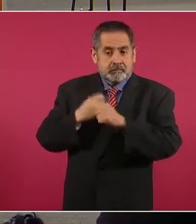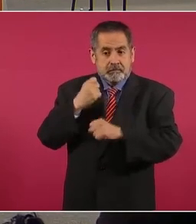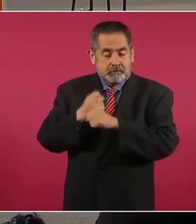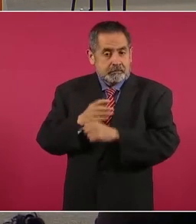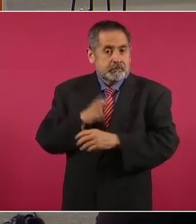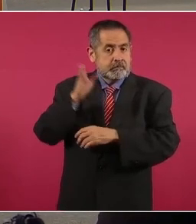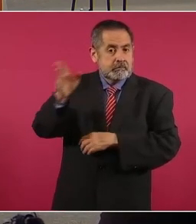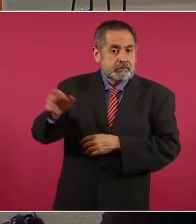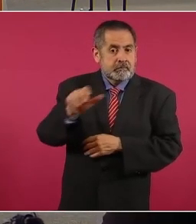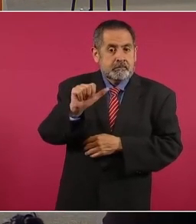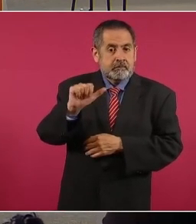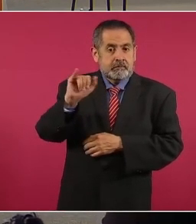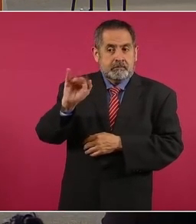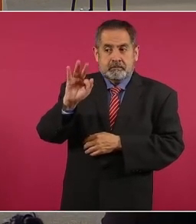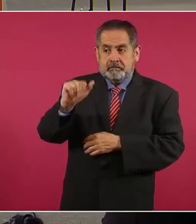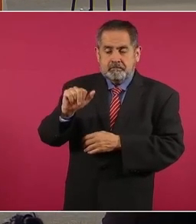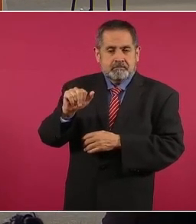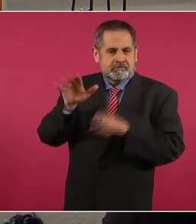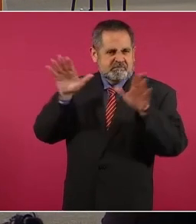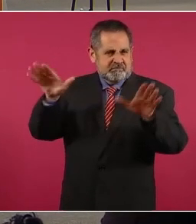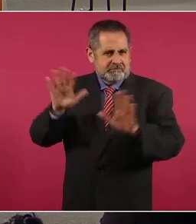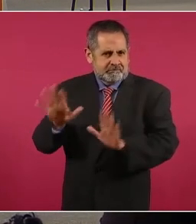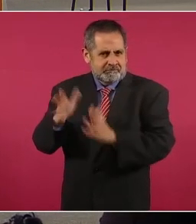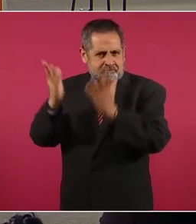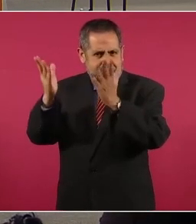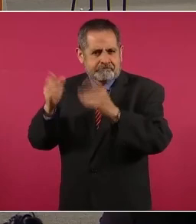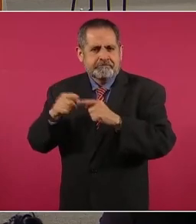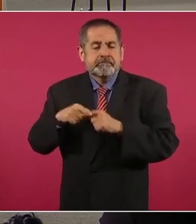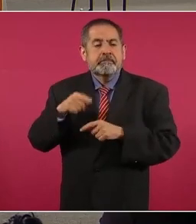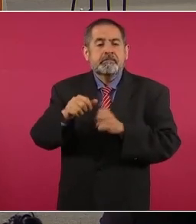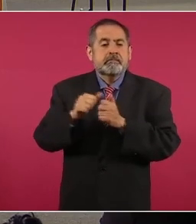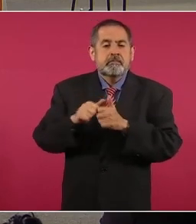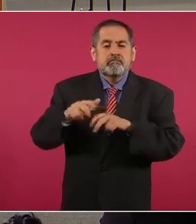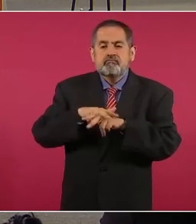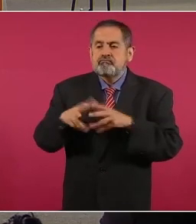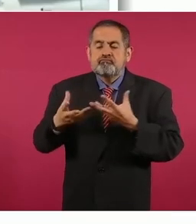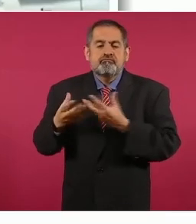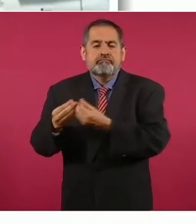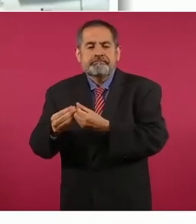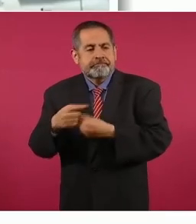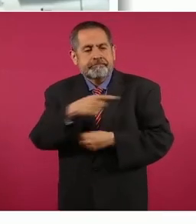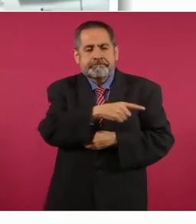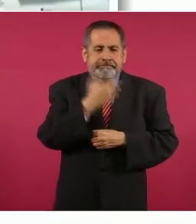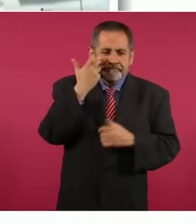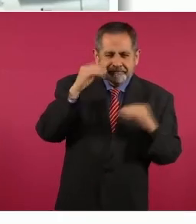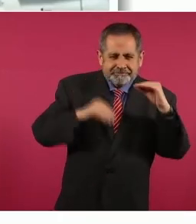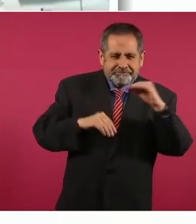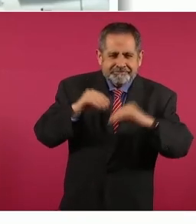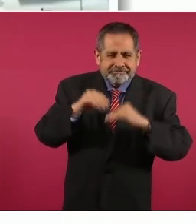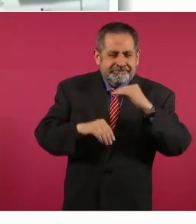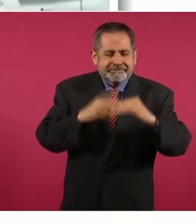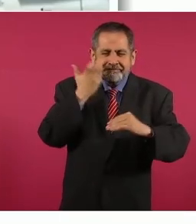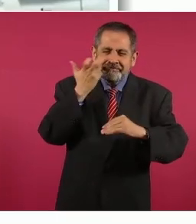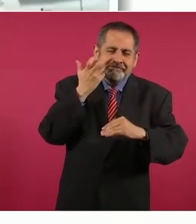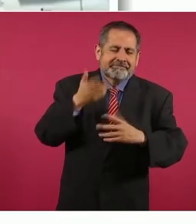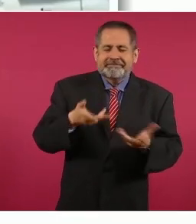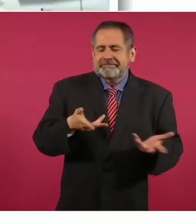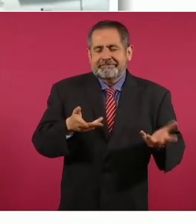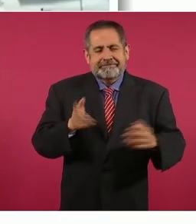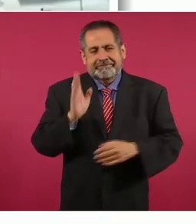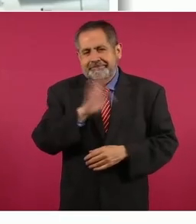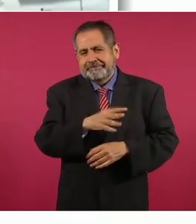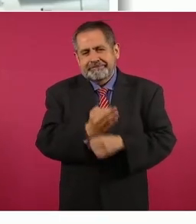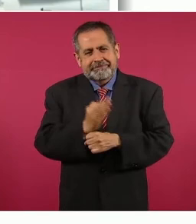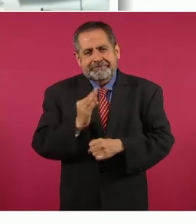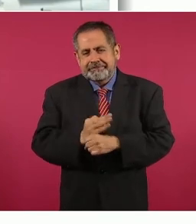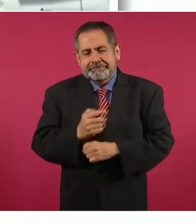Alaifa y un recorrido que hizo por tren con una comitiva. Se los dejamos para que se rían